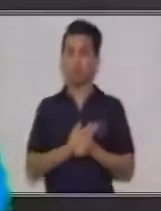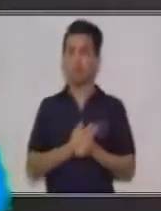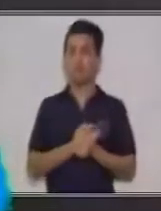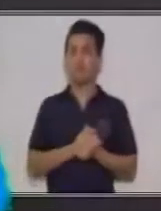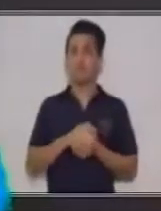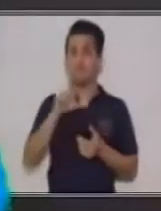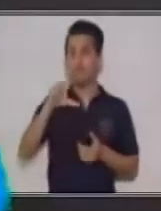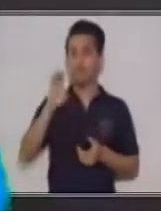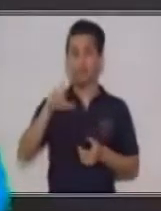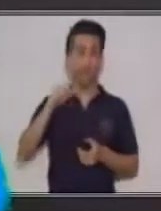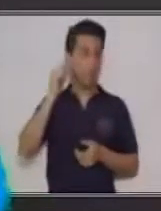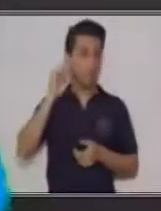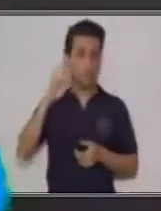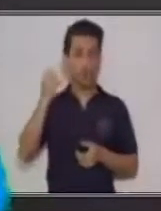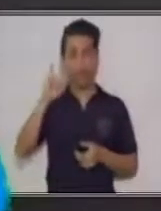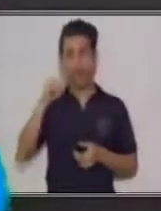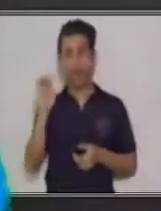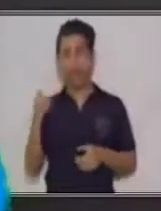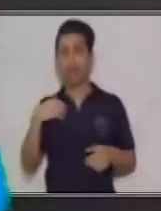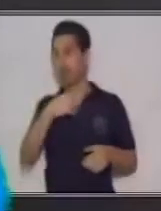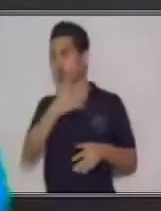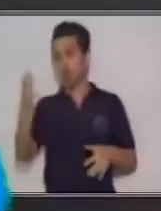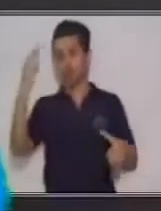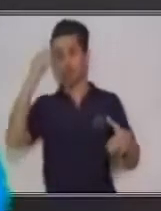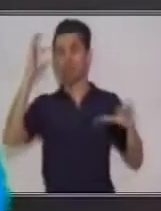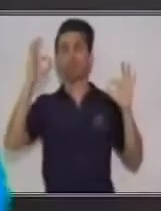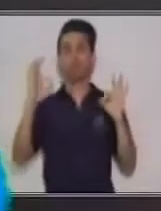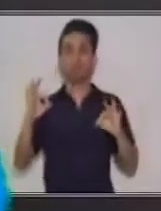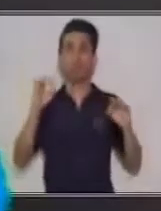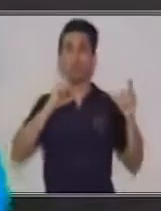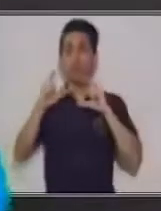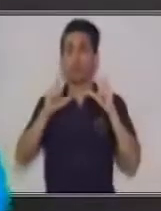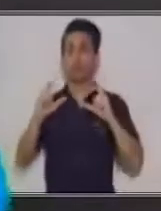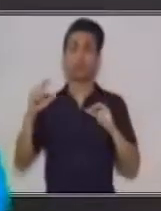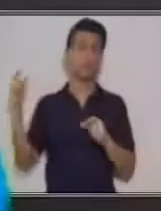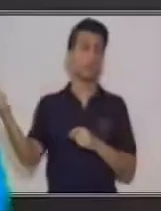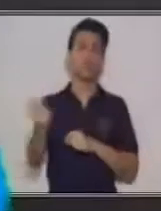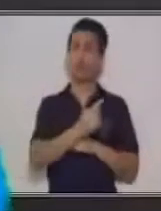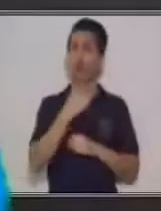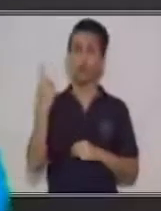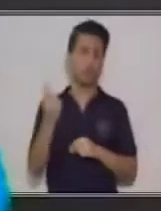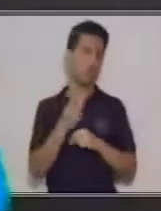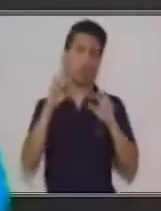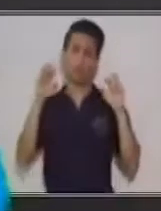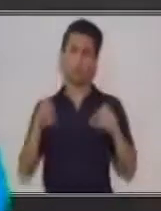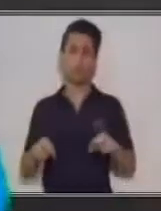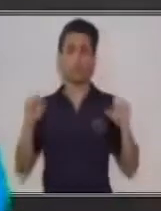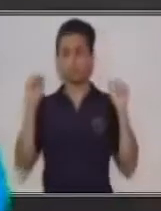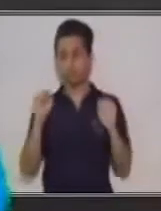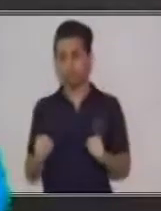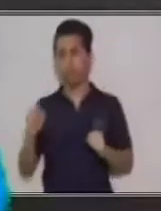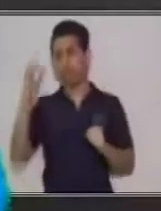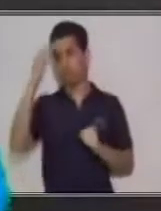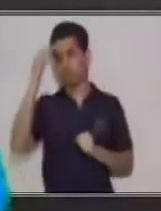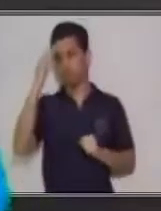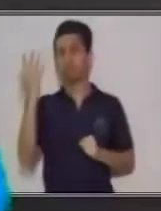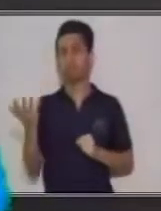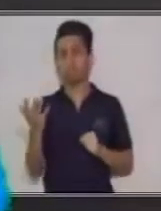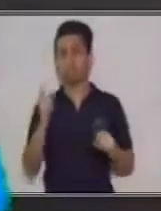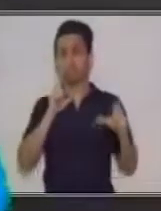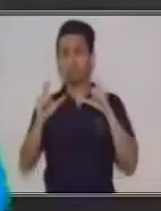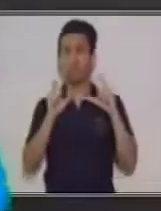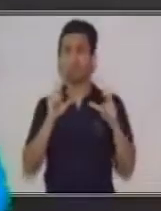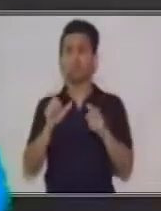todos nosotros tenemos para poder comunicarnos. El lenguaje todos, absolutamente todos los seres vivos, tenemos esa capacidad de podernos